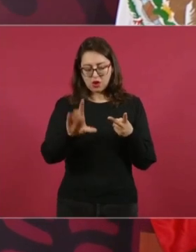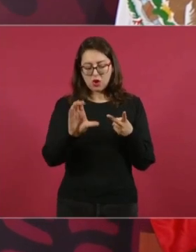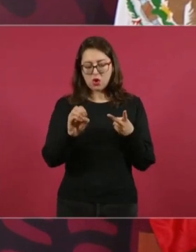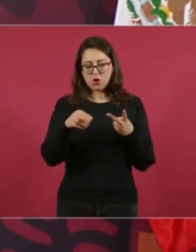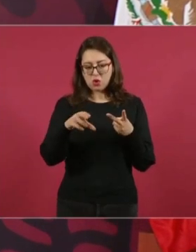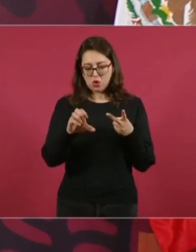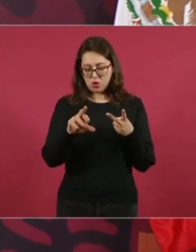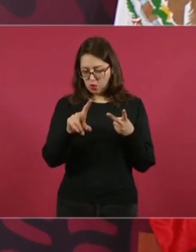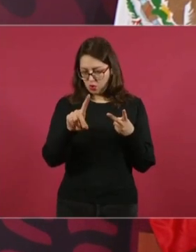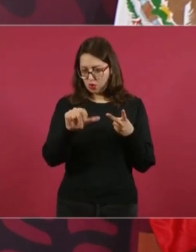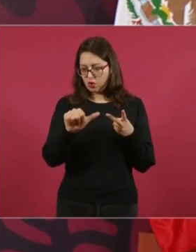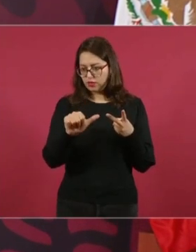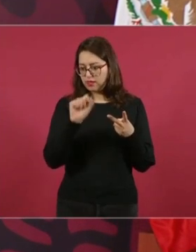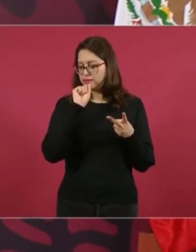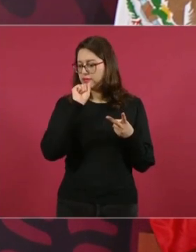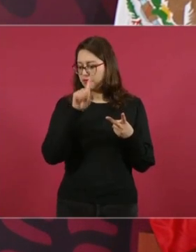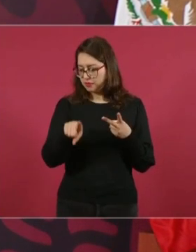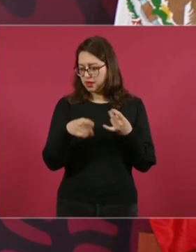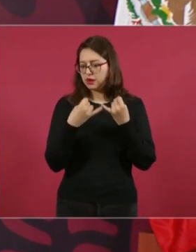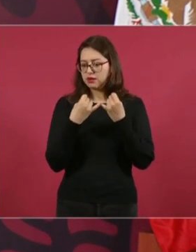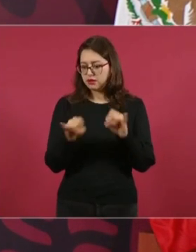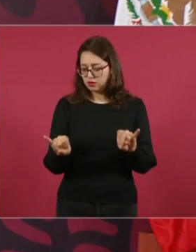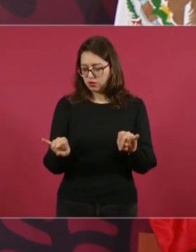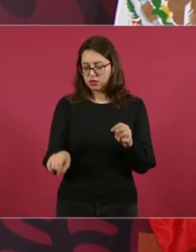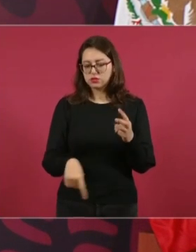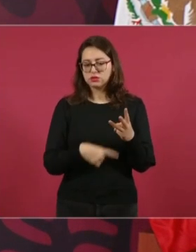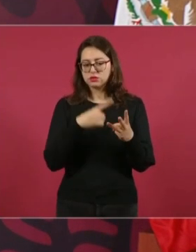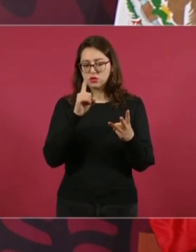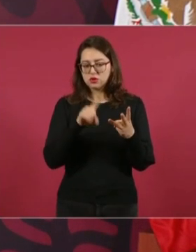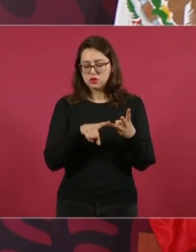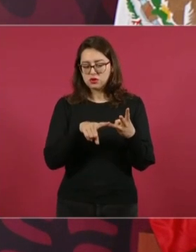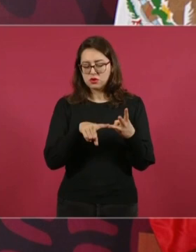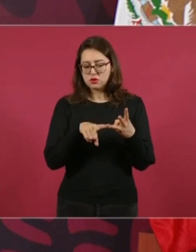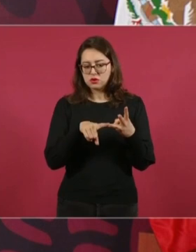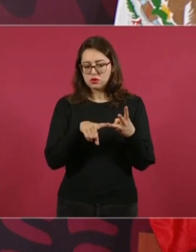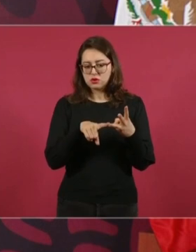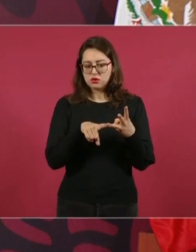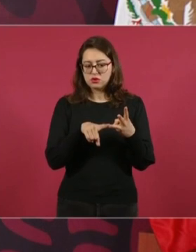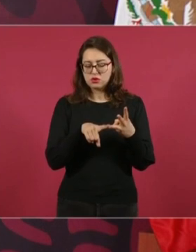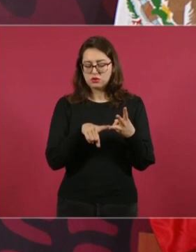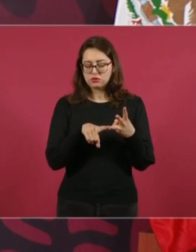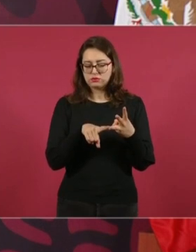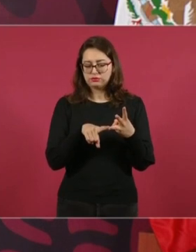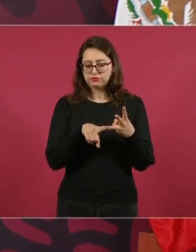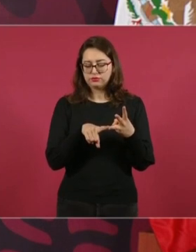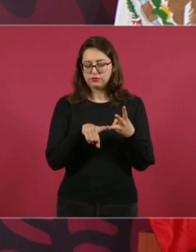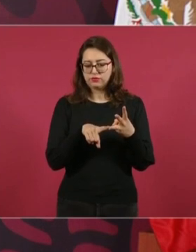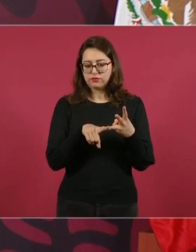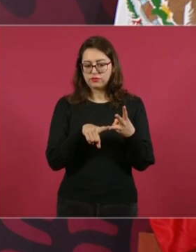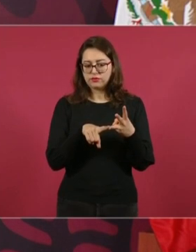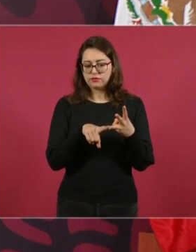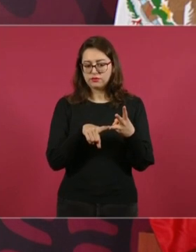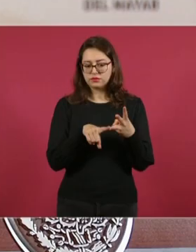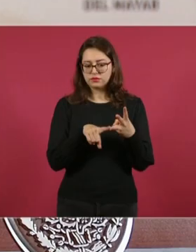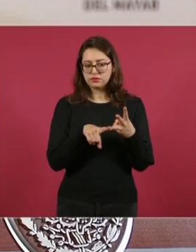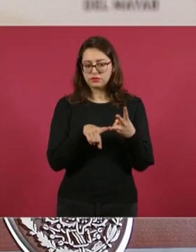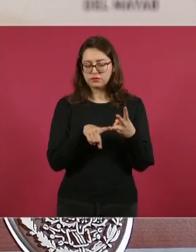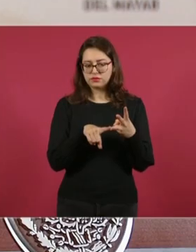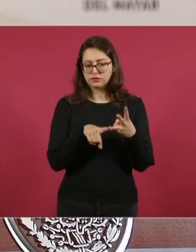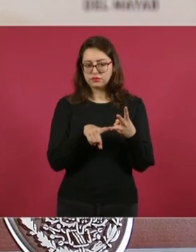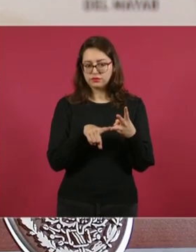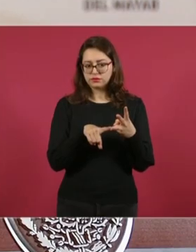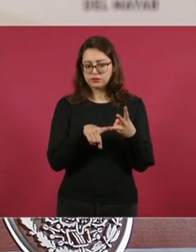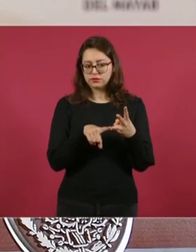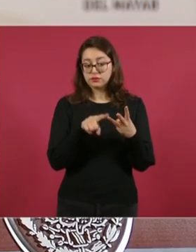se va a inaugurar una parte del acueducto en